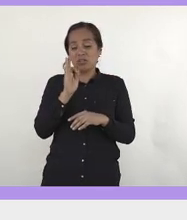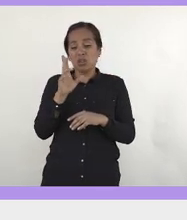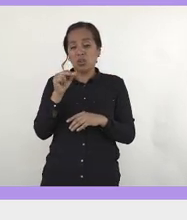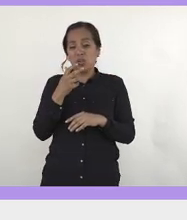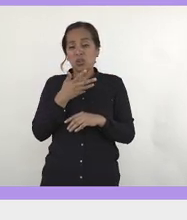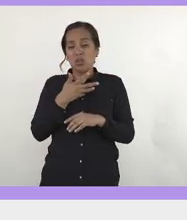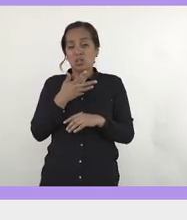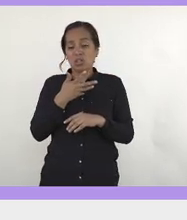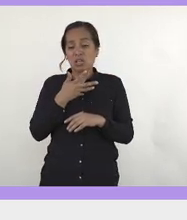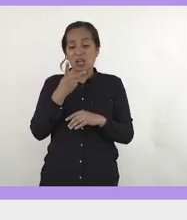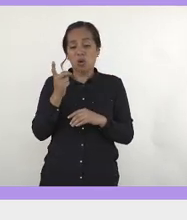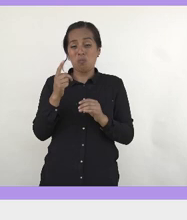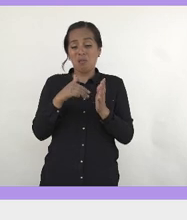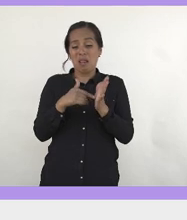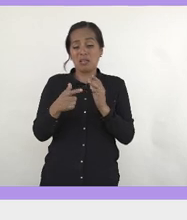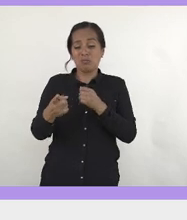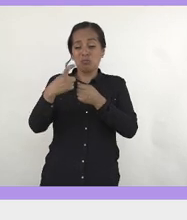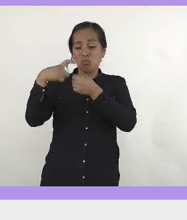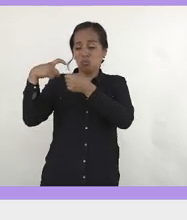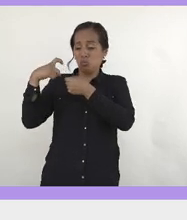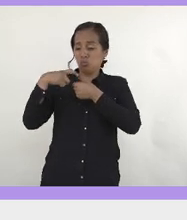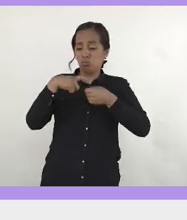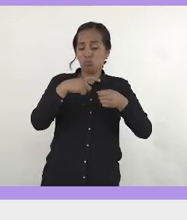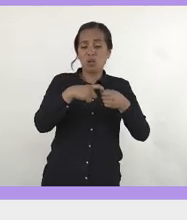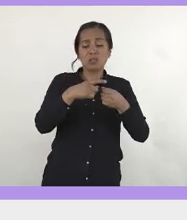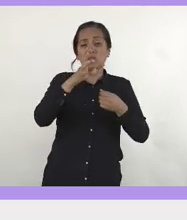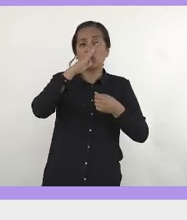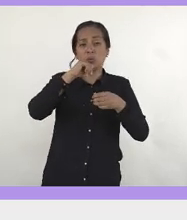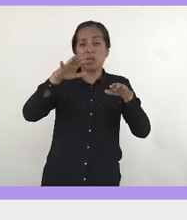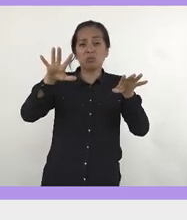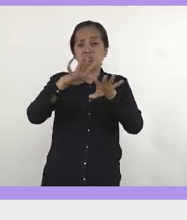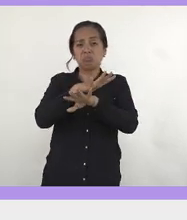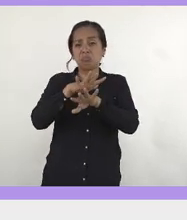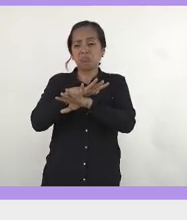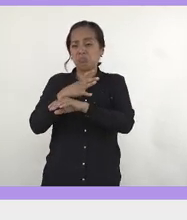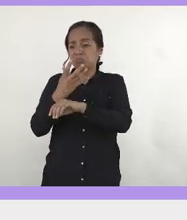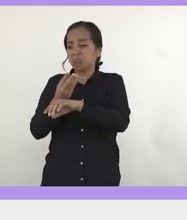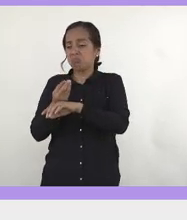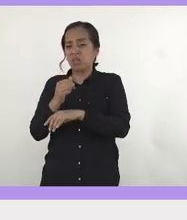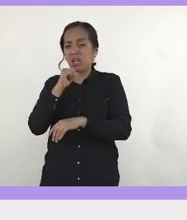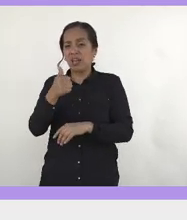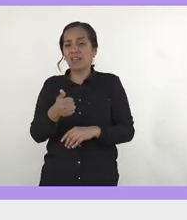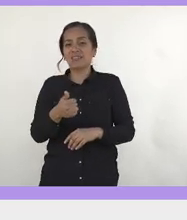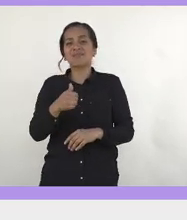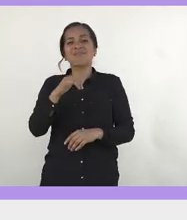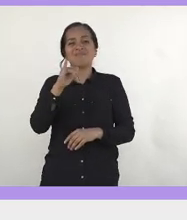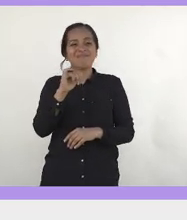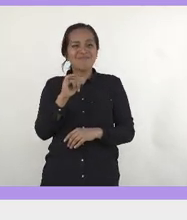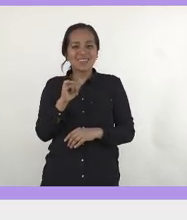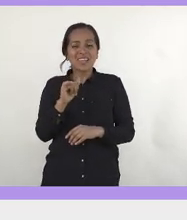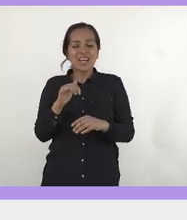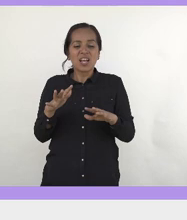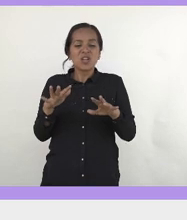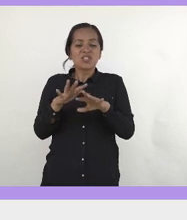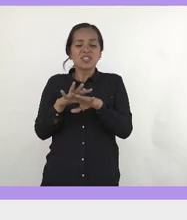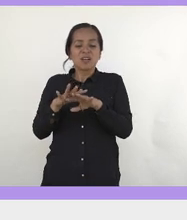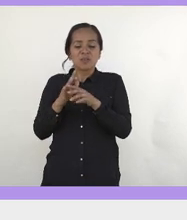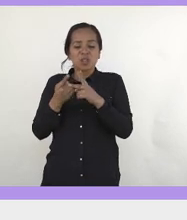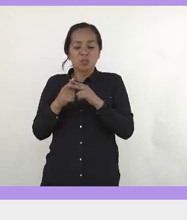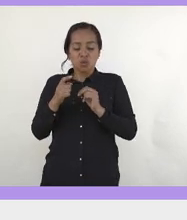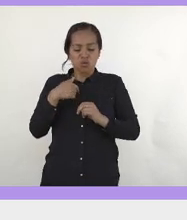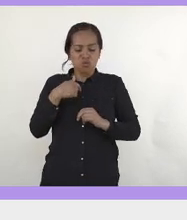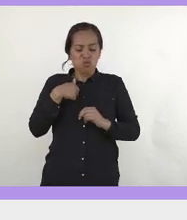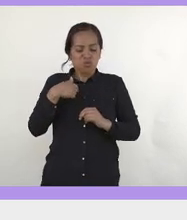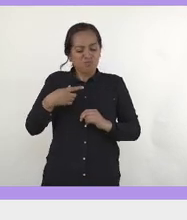miles de seguidores, pues cómo voy a generar cambios. Los cambios empiezan como un efecto dominó, en el momento que tú